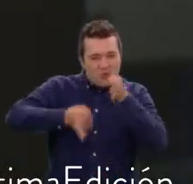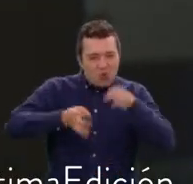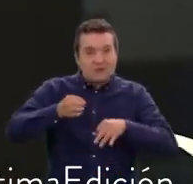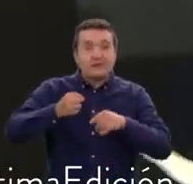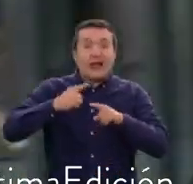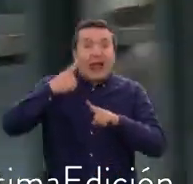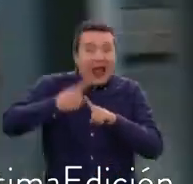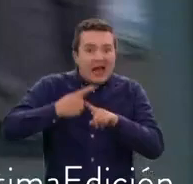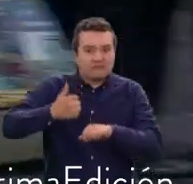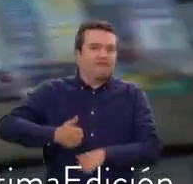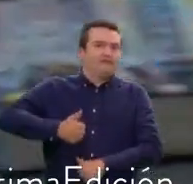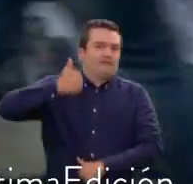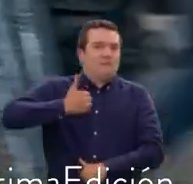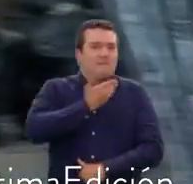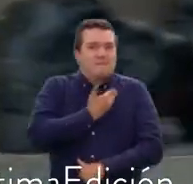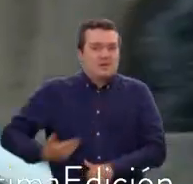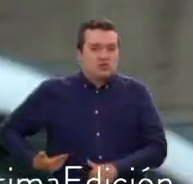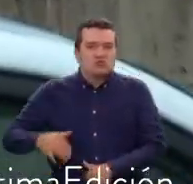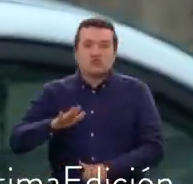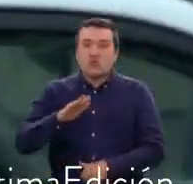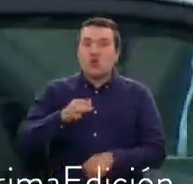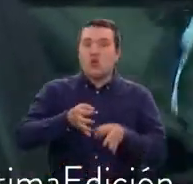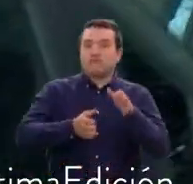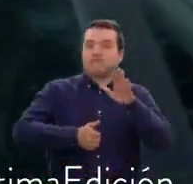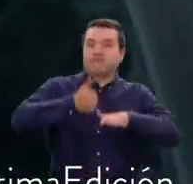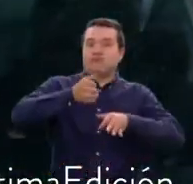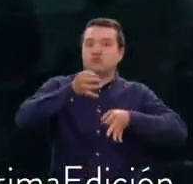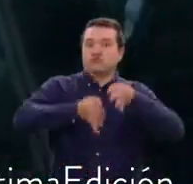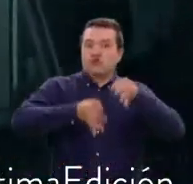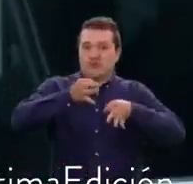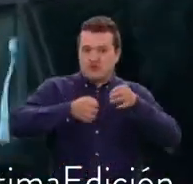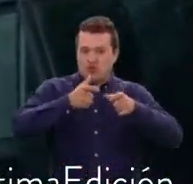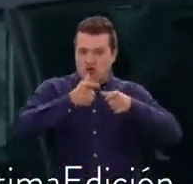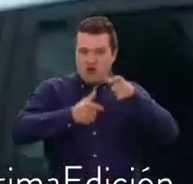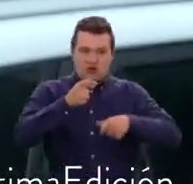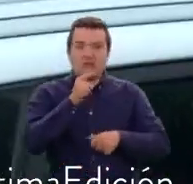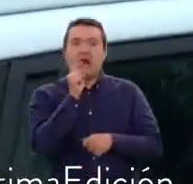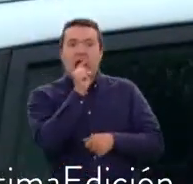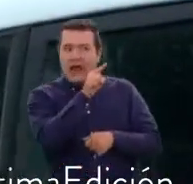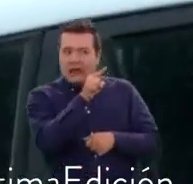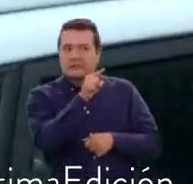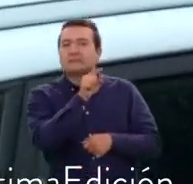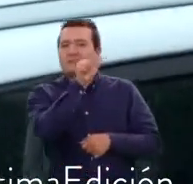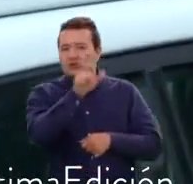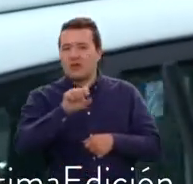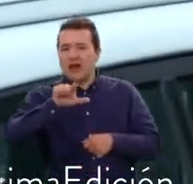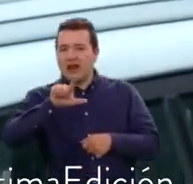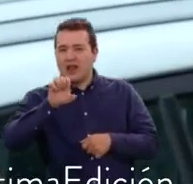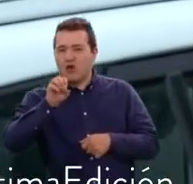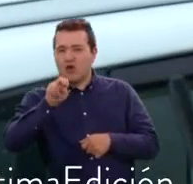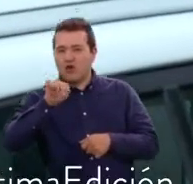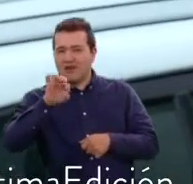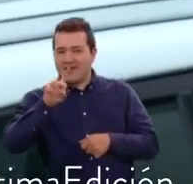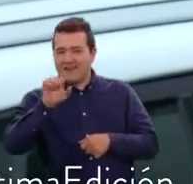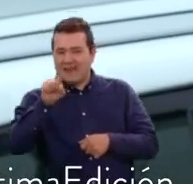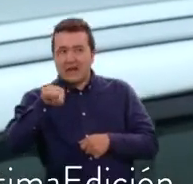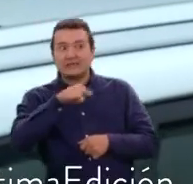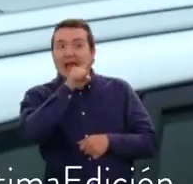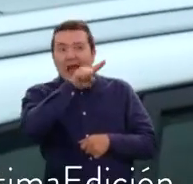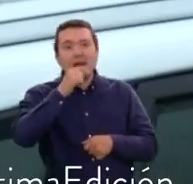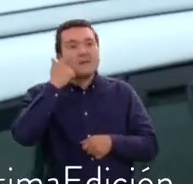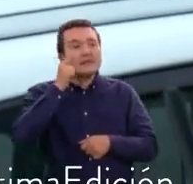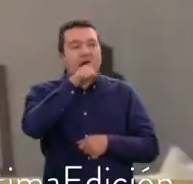Corte Suprema de Justicia, el doctor José José Leonidas Bustos y se encontró que era el cerebro de una